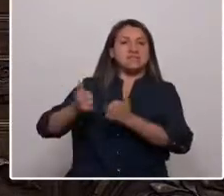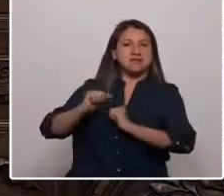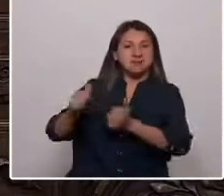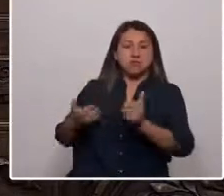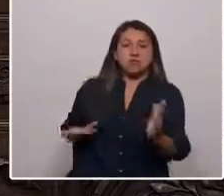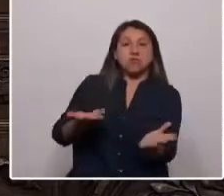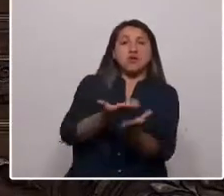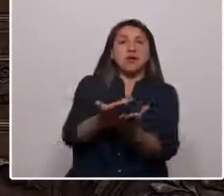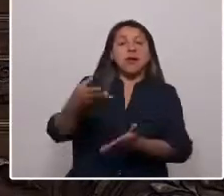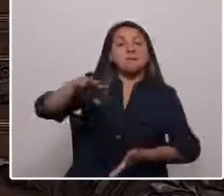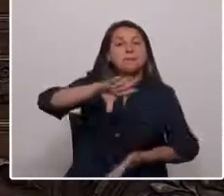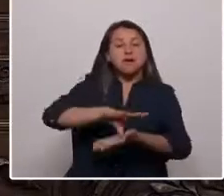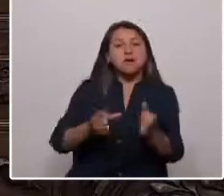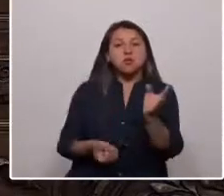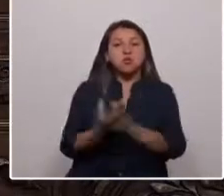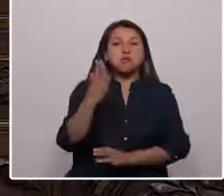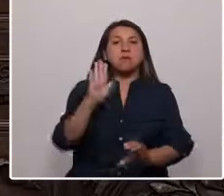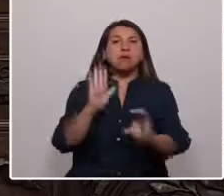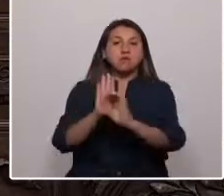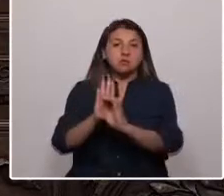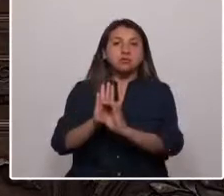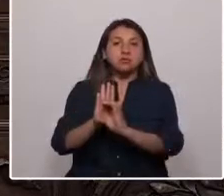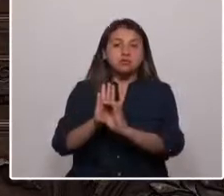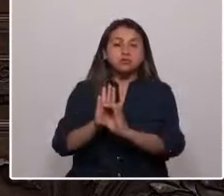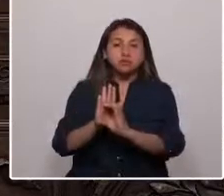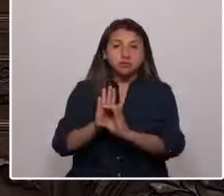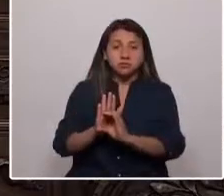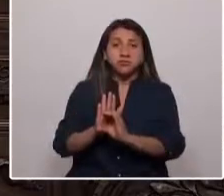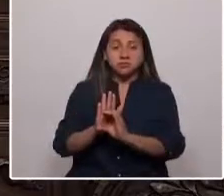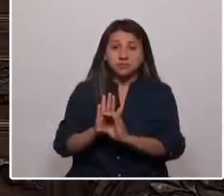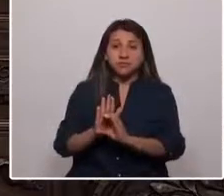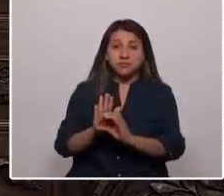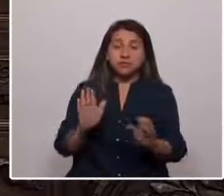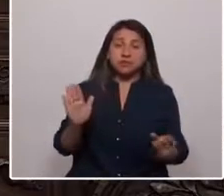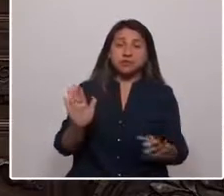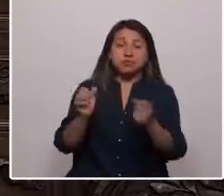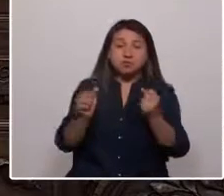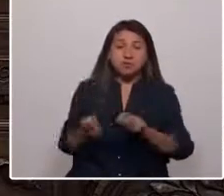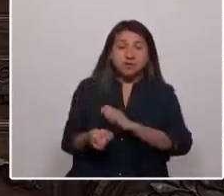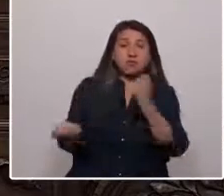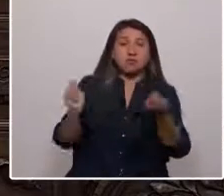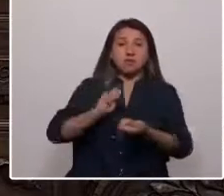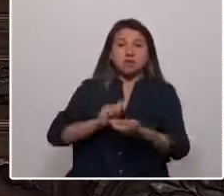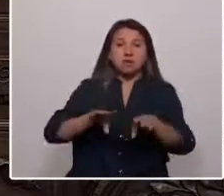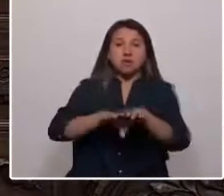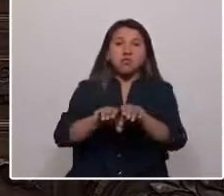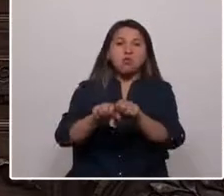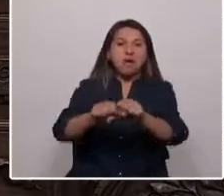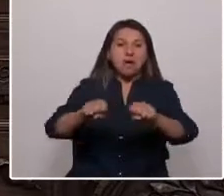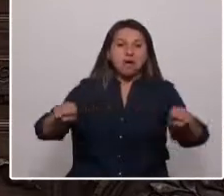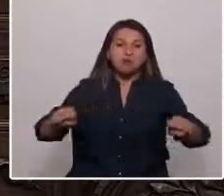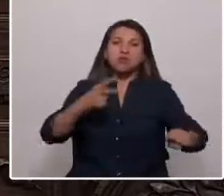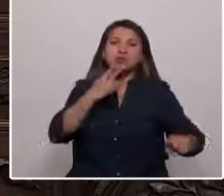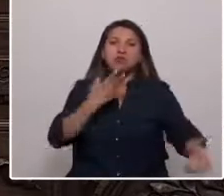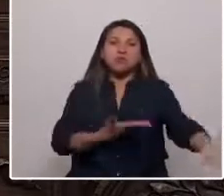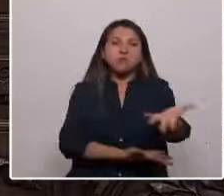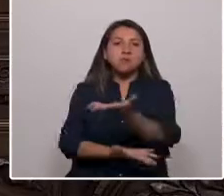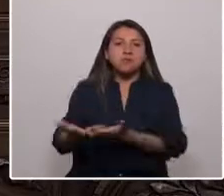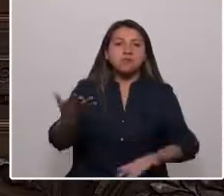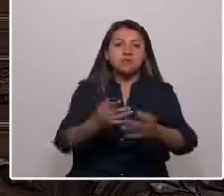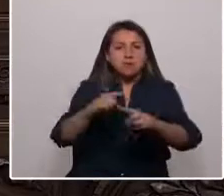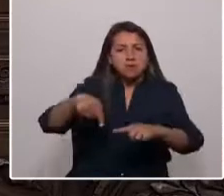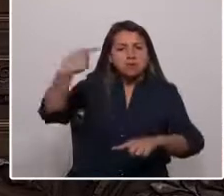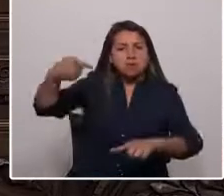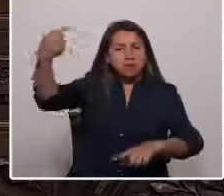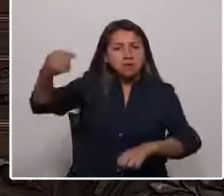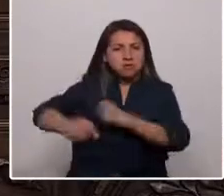al país una nueva constitución, una que sea capaz de transformarse en un pacto de convivencia para las próximas décadas.